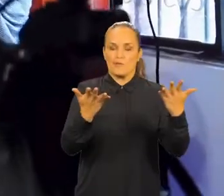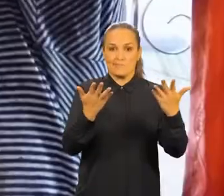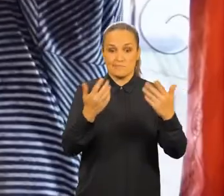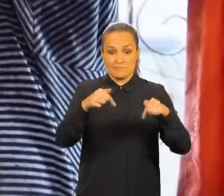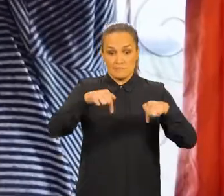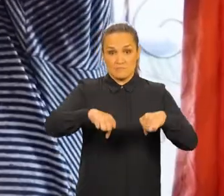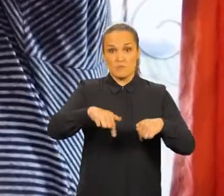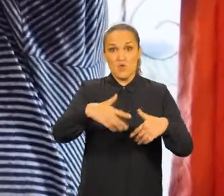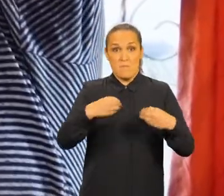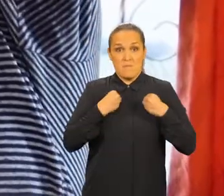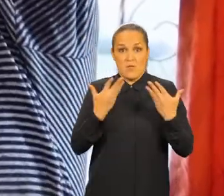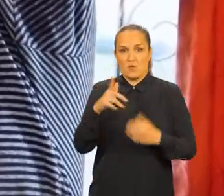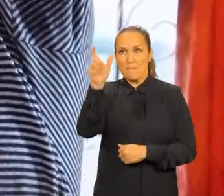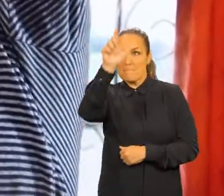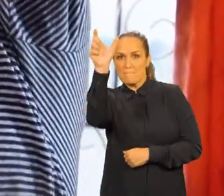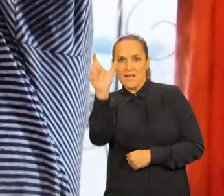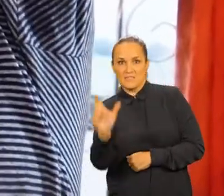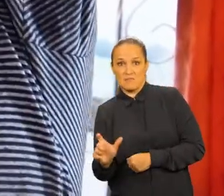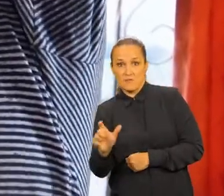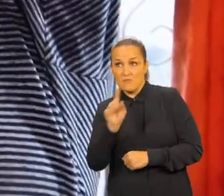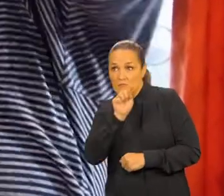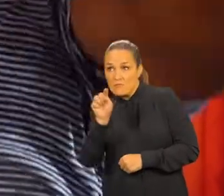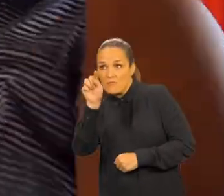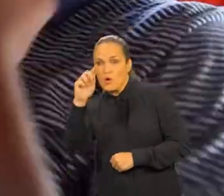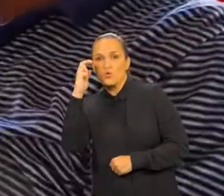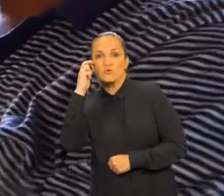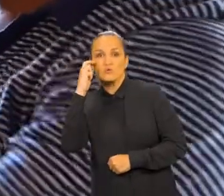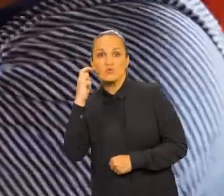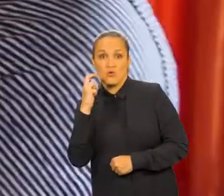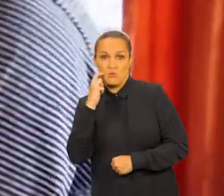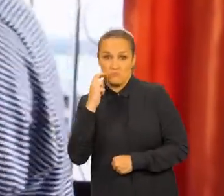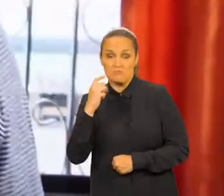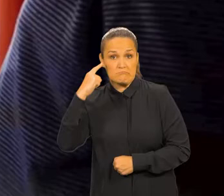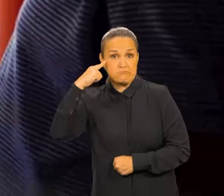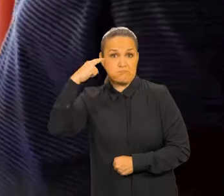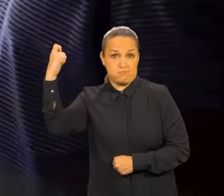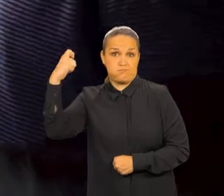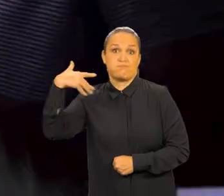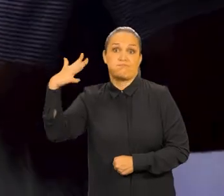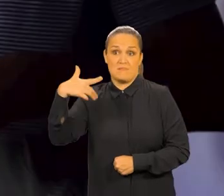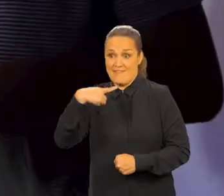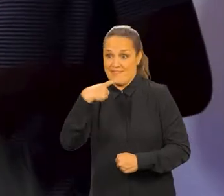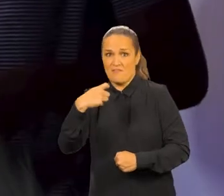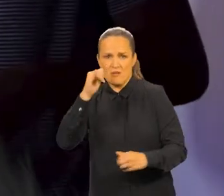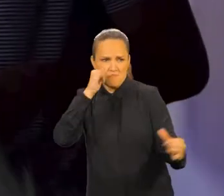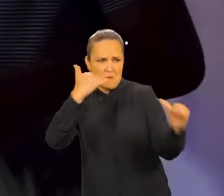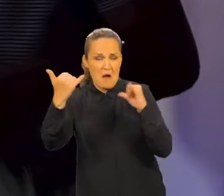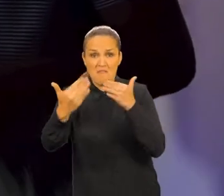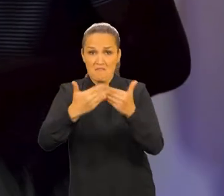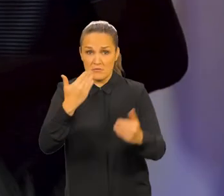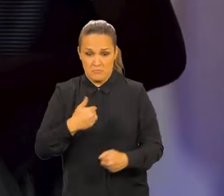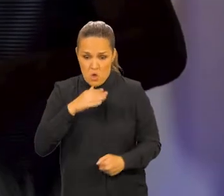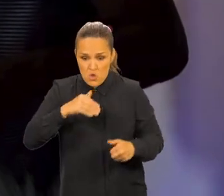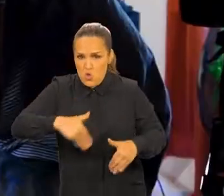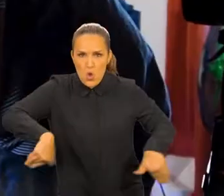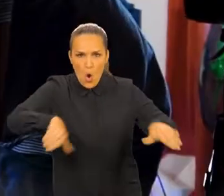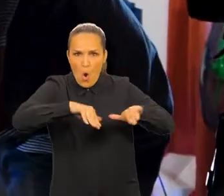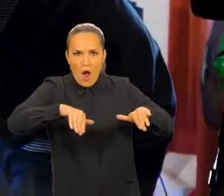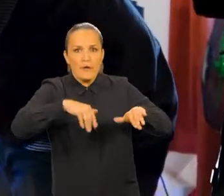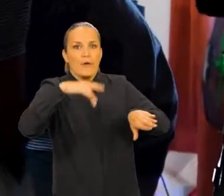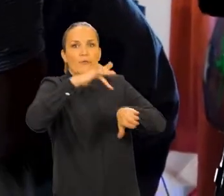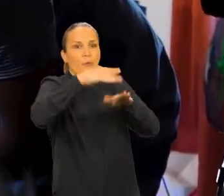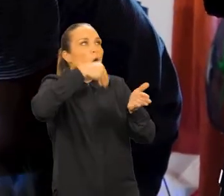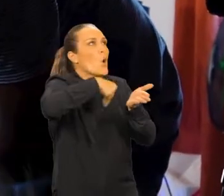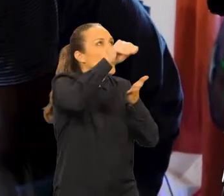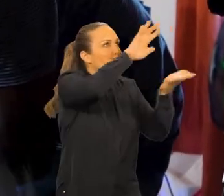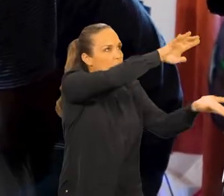Bueno, hacer cine en el Pacífico y en el Chocó es un reto. Cuando hay que hacer una película toca mandar a